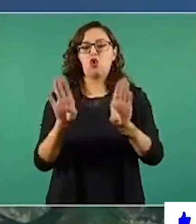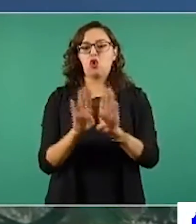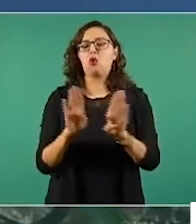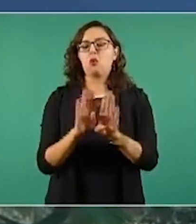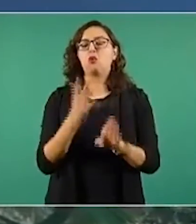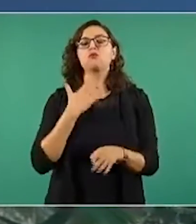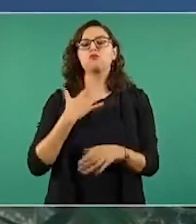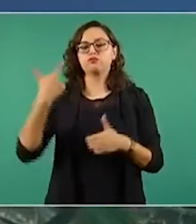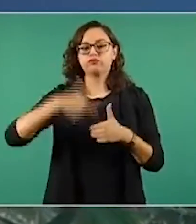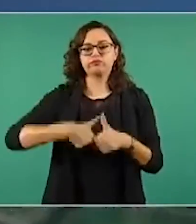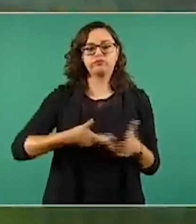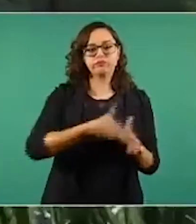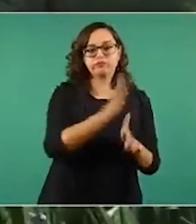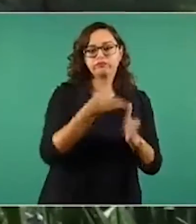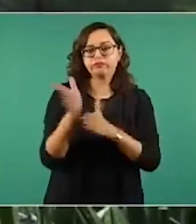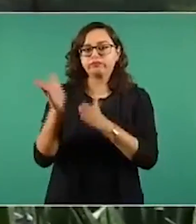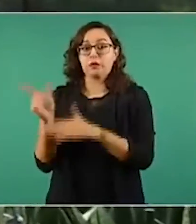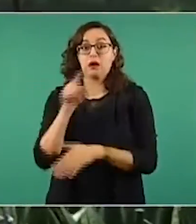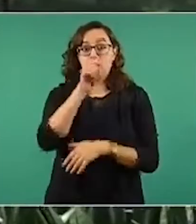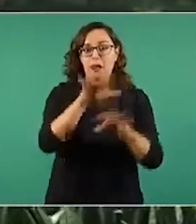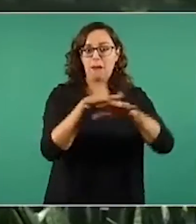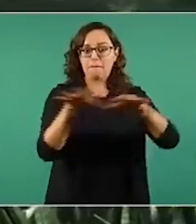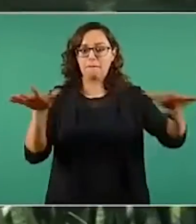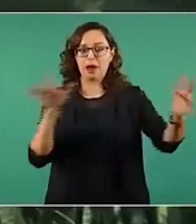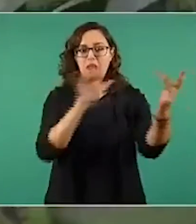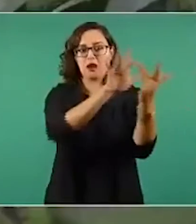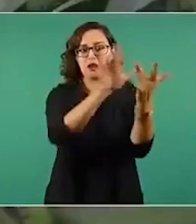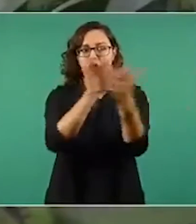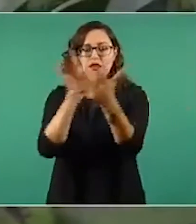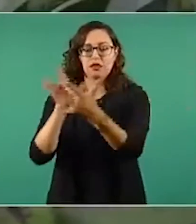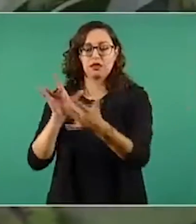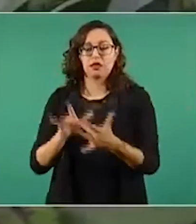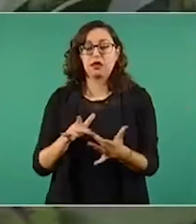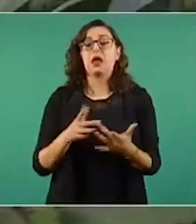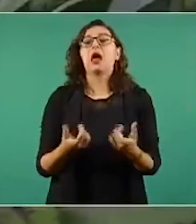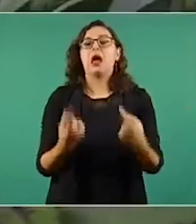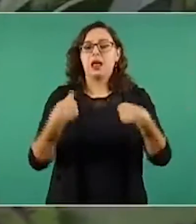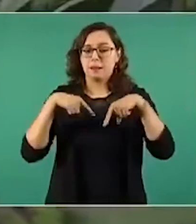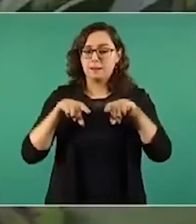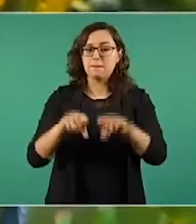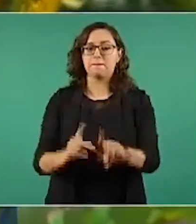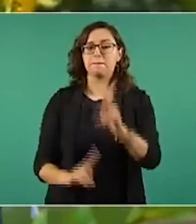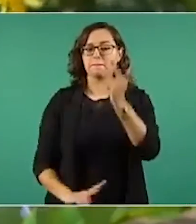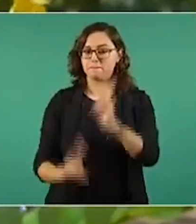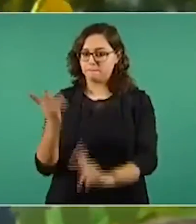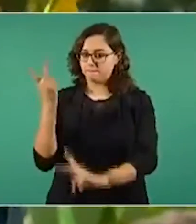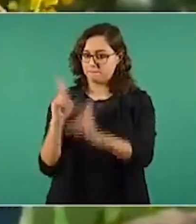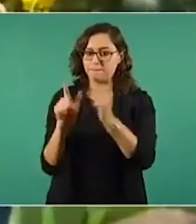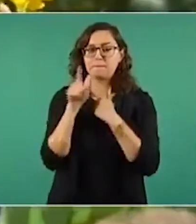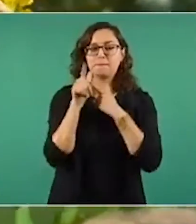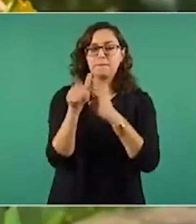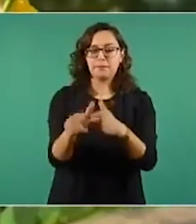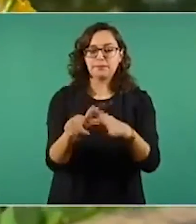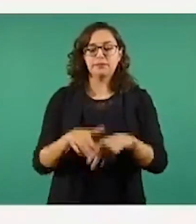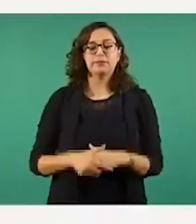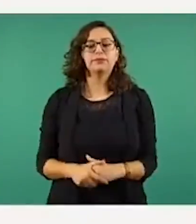monoboyas de despacho en el mar. De igual forma, continúa el cultivo de plantas de ornato en el vivero.